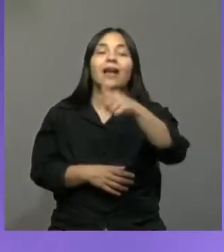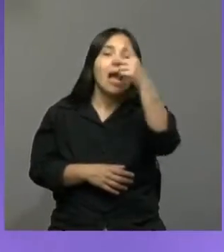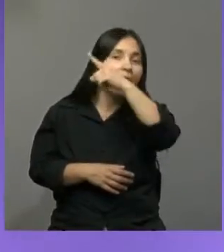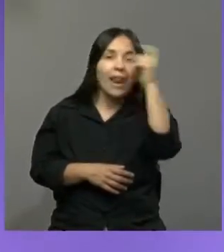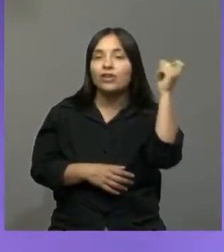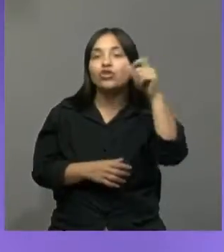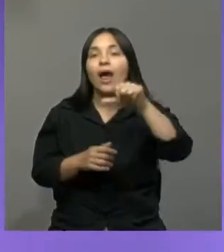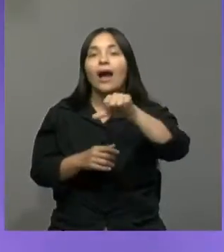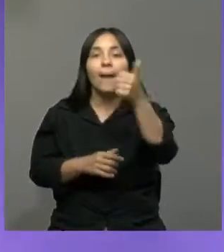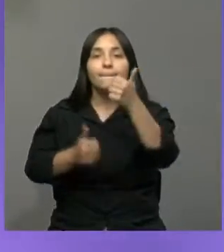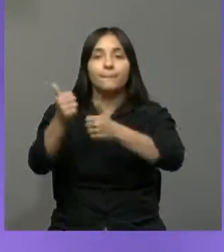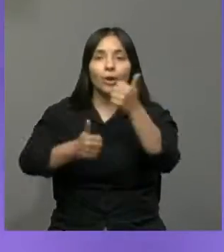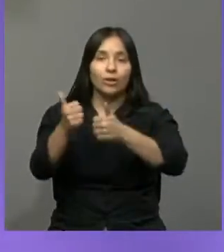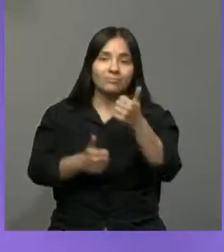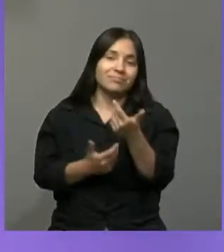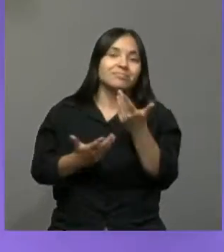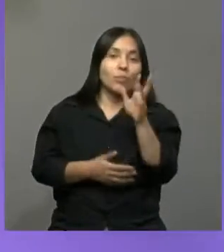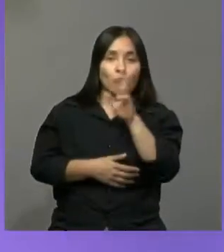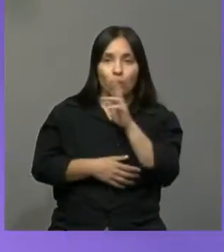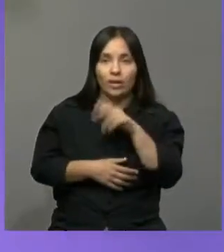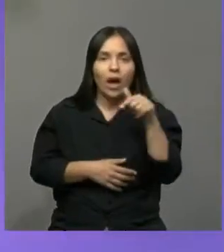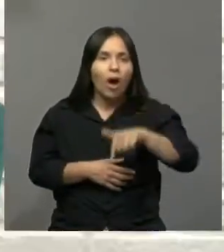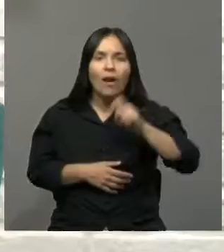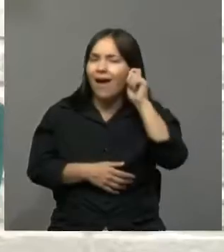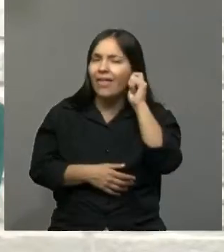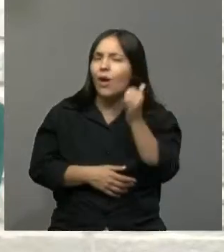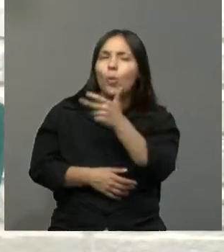¿Me encantó? Francesca, ¿ahora qué edad tenés?